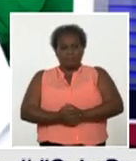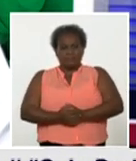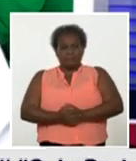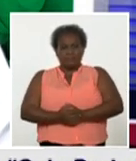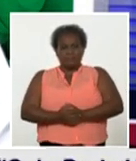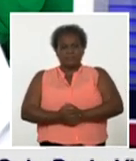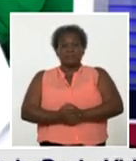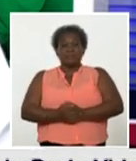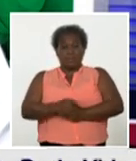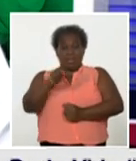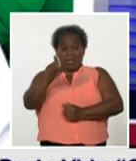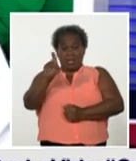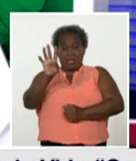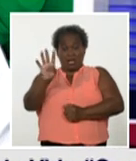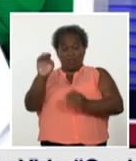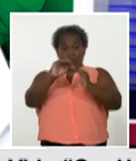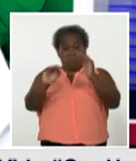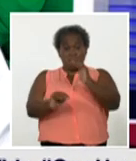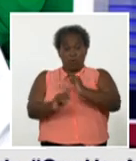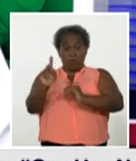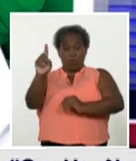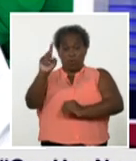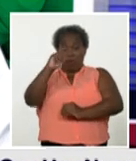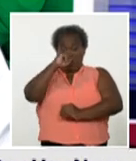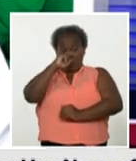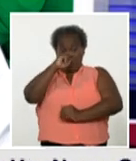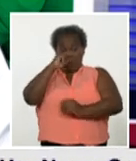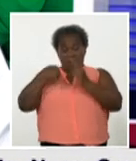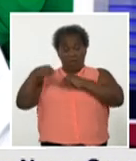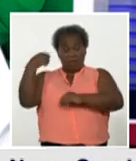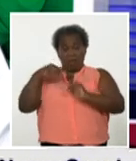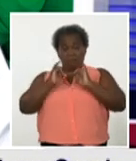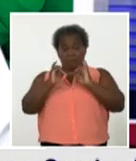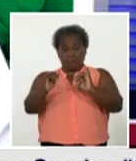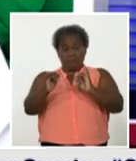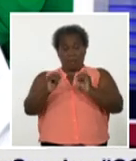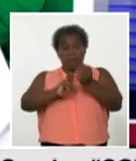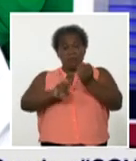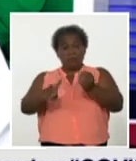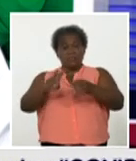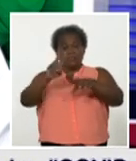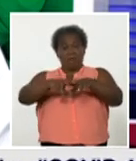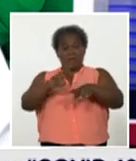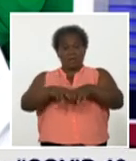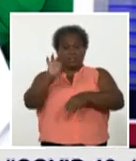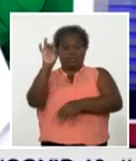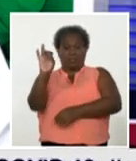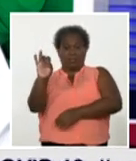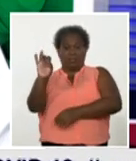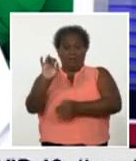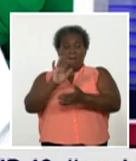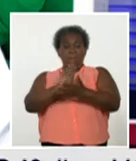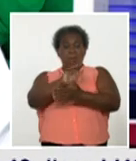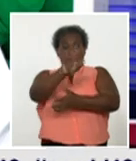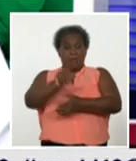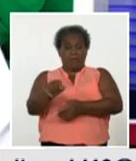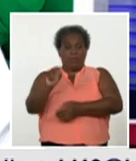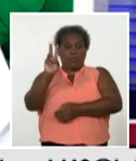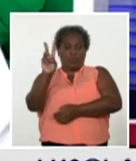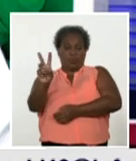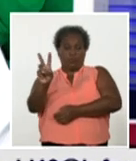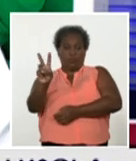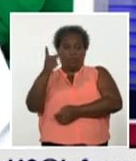14 menores de un año en el día de ayer de las provincias La Habana 7, de Mayabeque 2, de